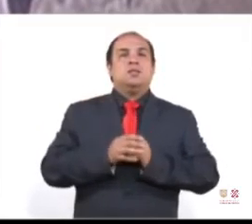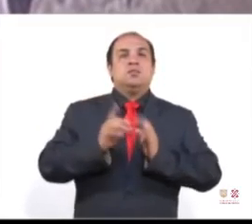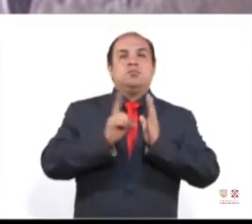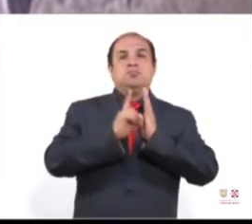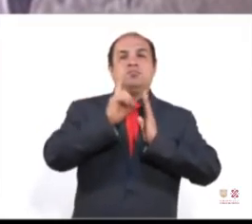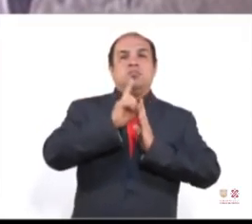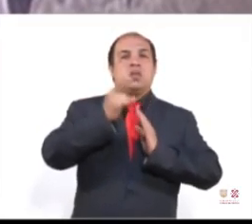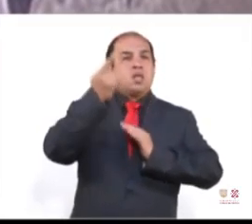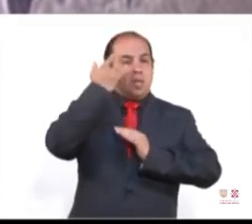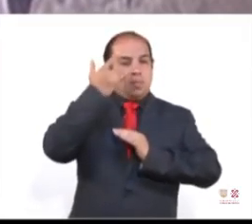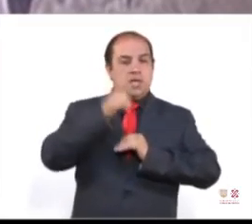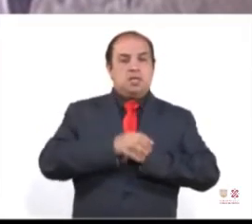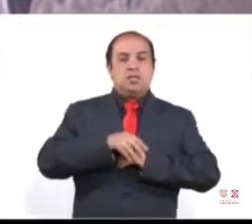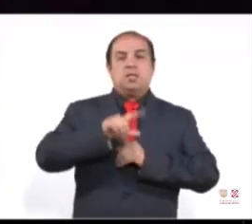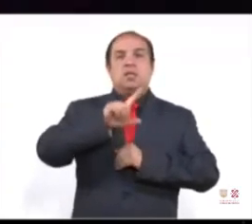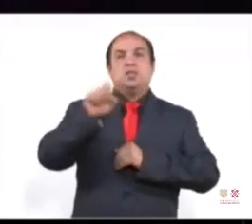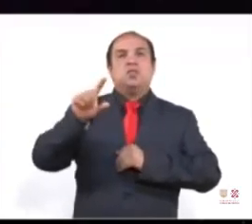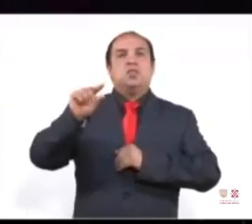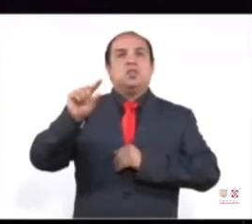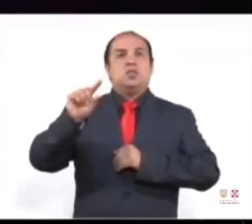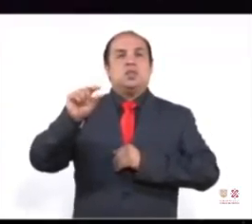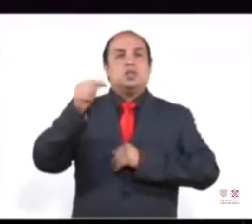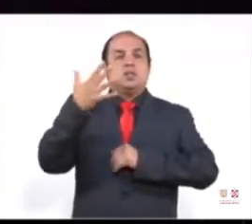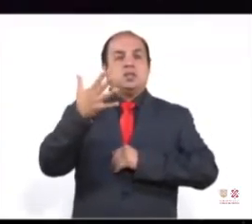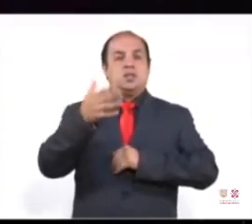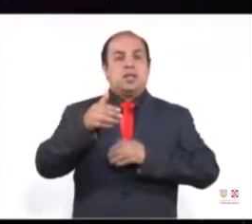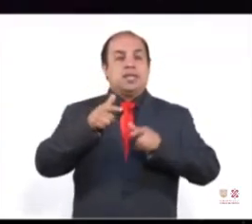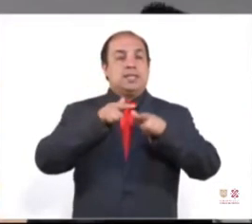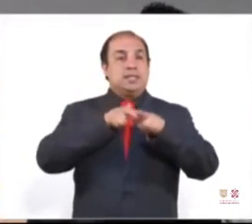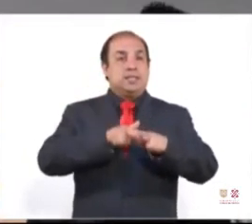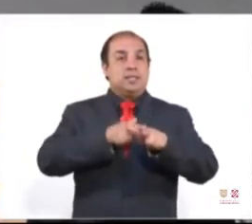imagen es la que es sumamente fuerte.